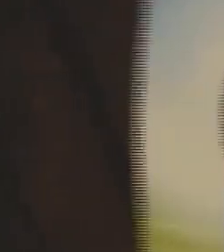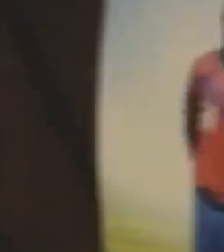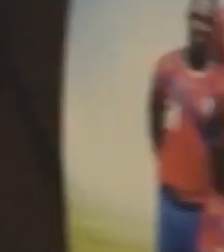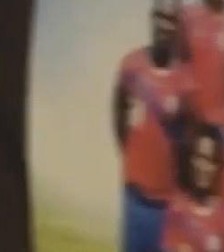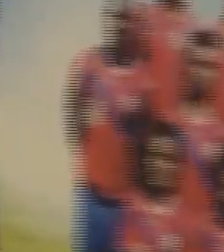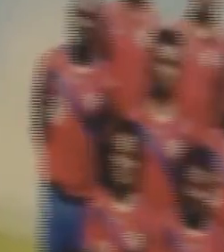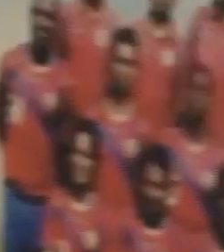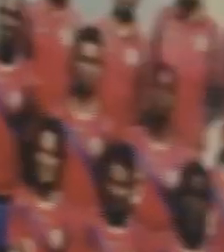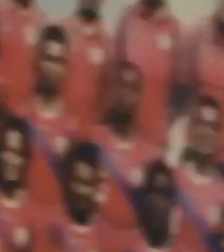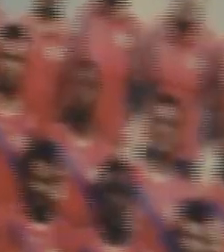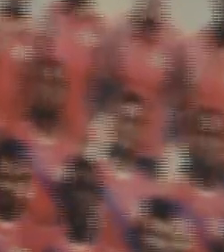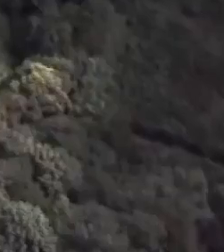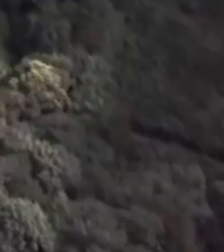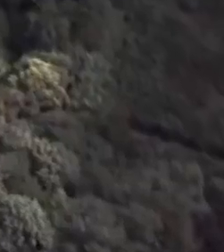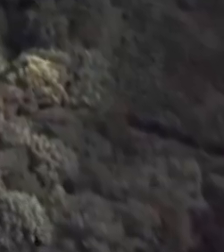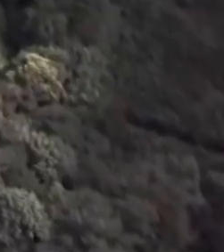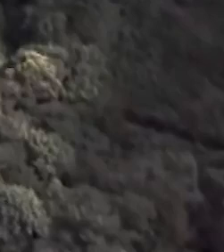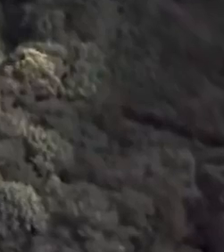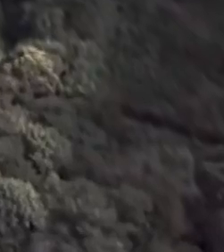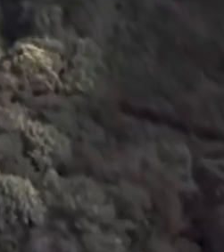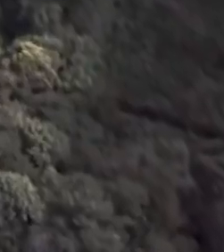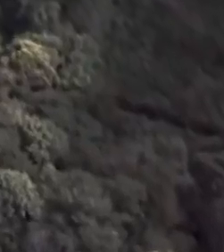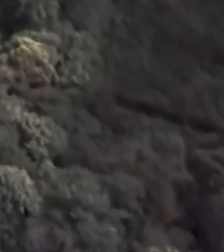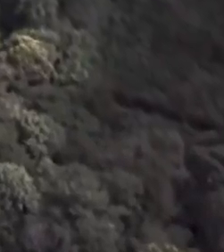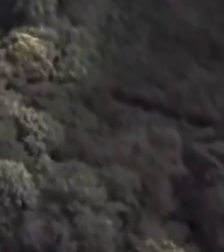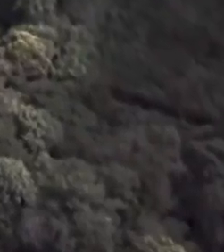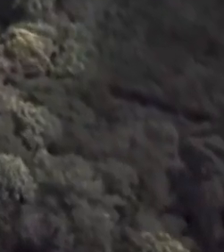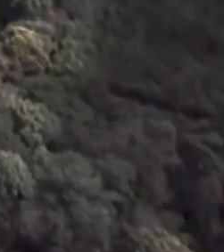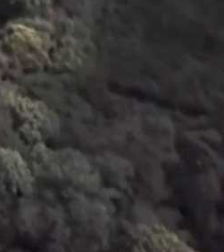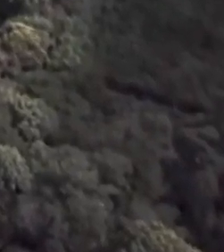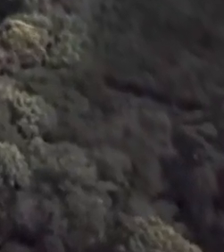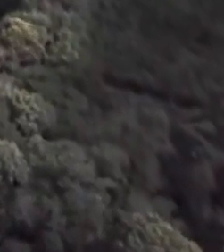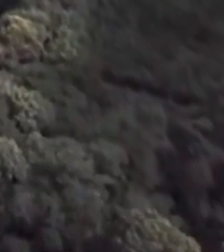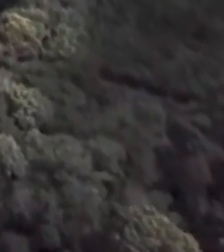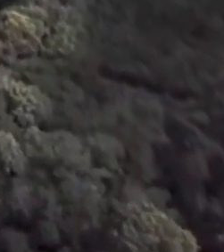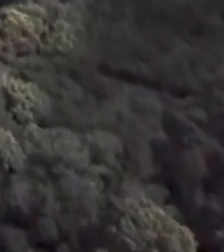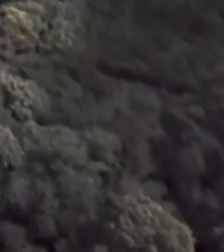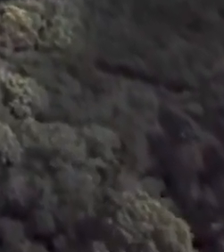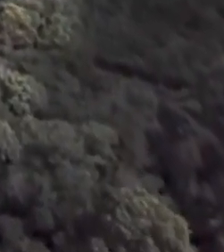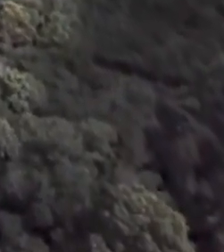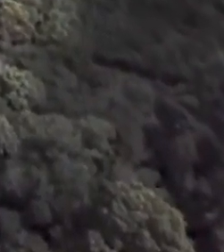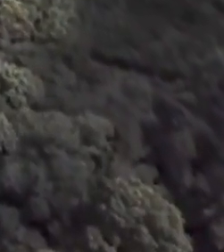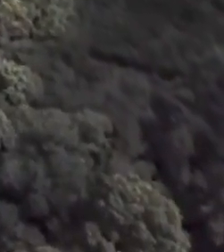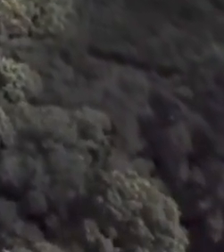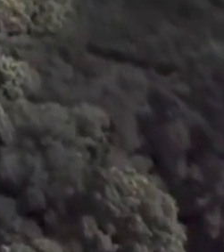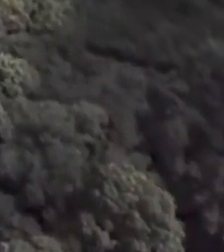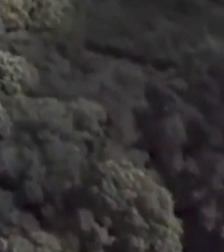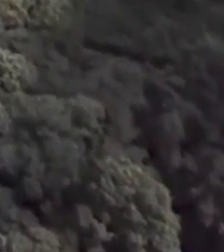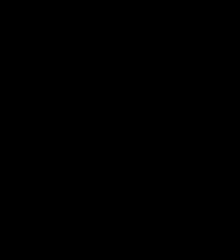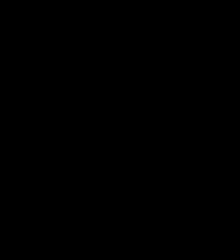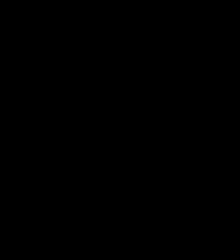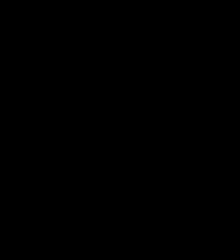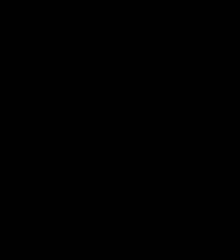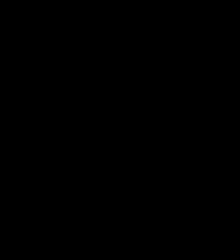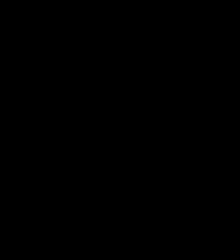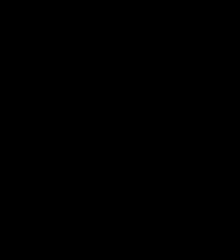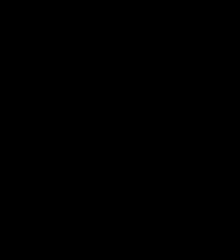te comía todo. El 21 y 28 de octubre, a las 4 de la tarde. Aquí en 13.